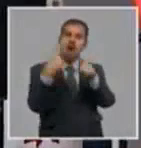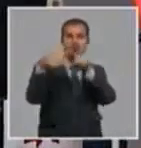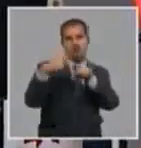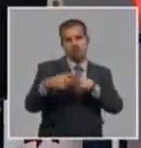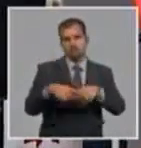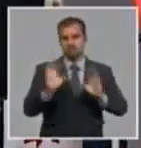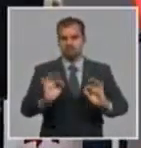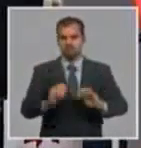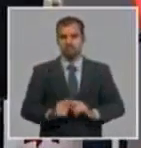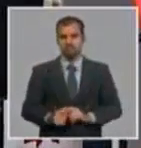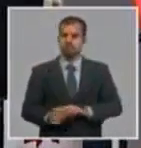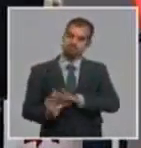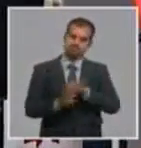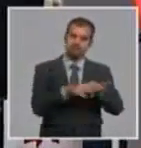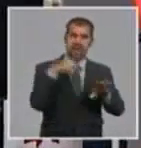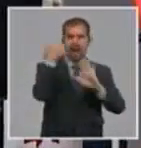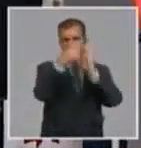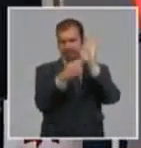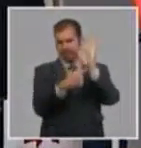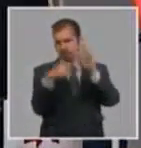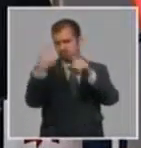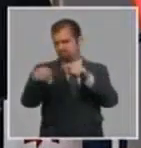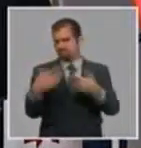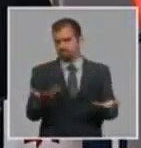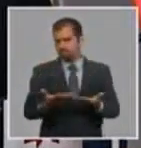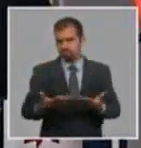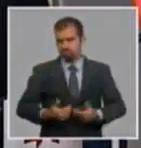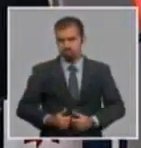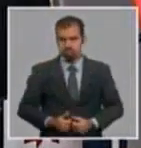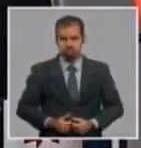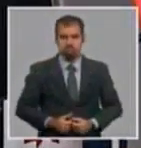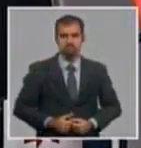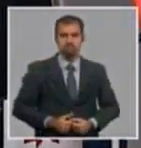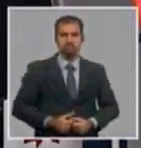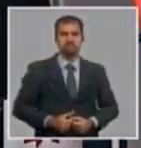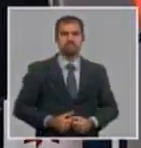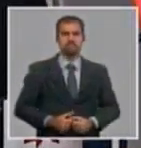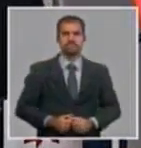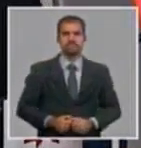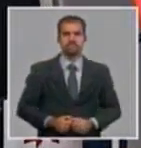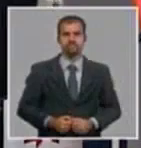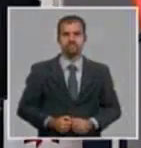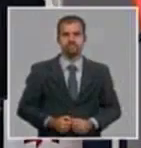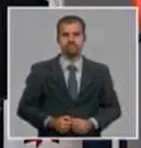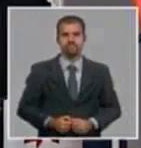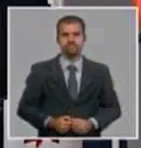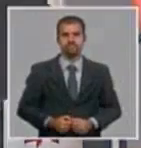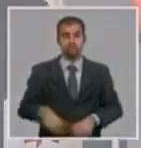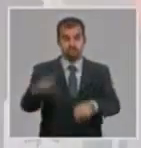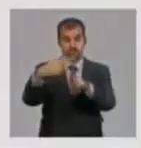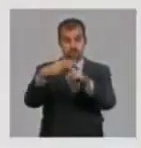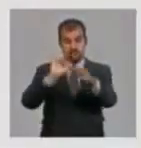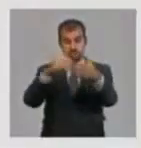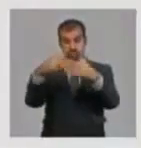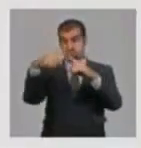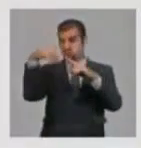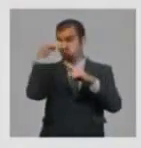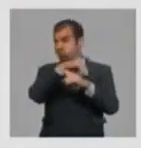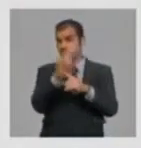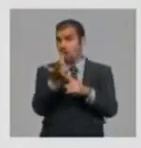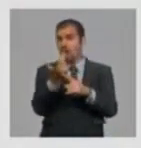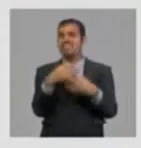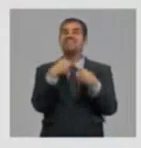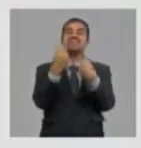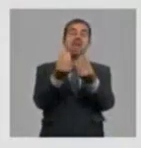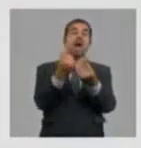Otras características que yo puedo señalar aquí, es que la categoría de la empresa de la tecnología se otorga solamente por tres